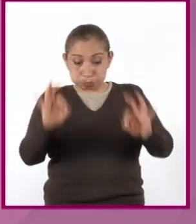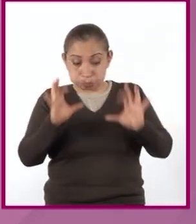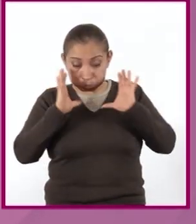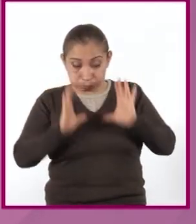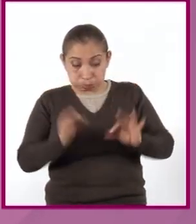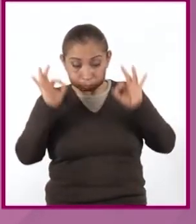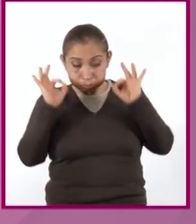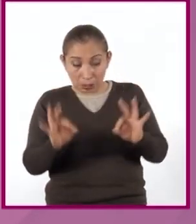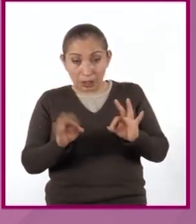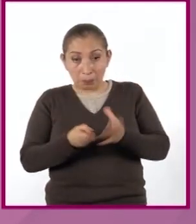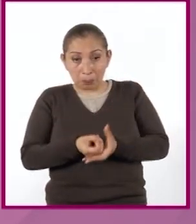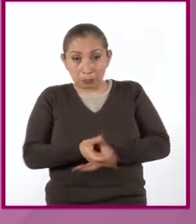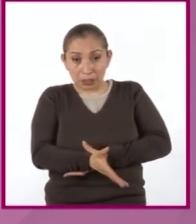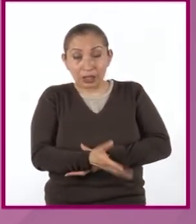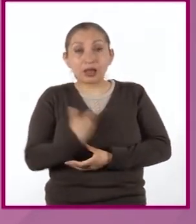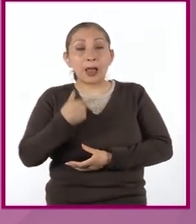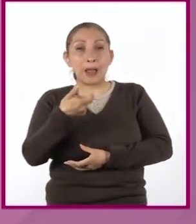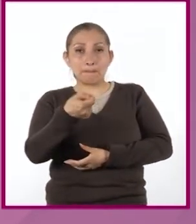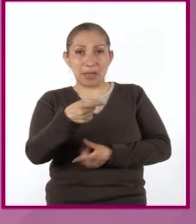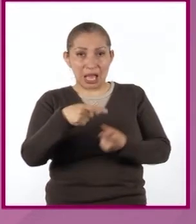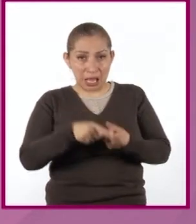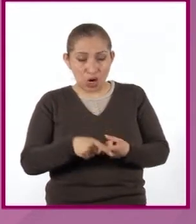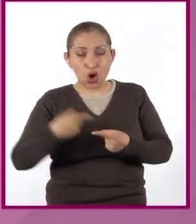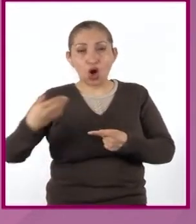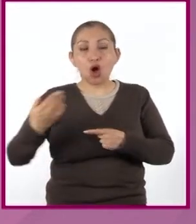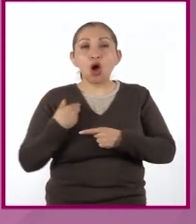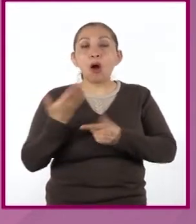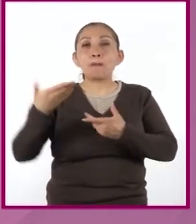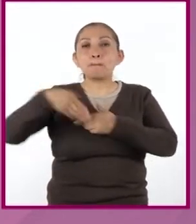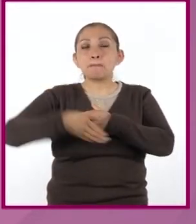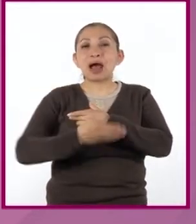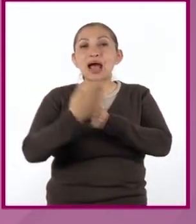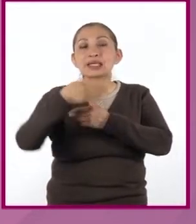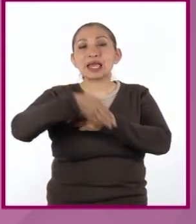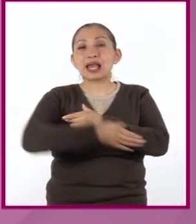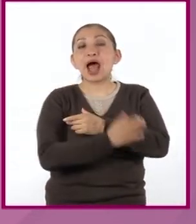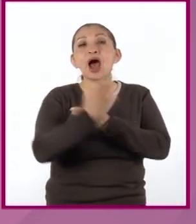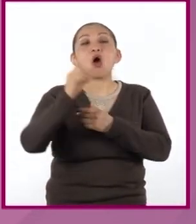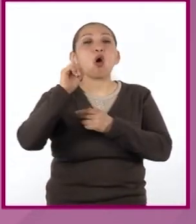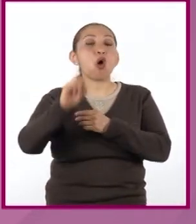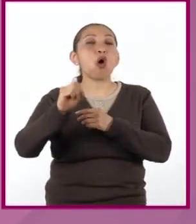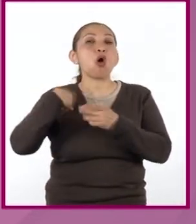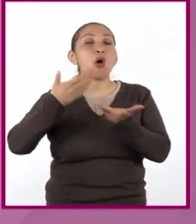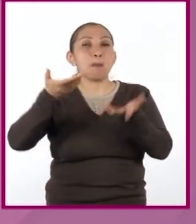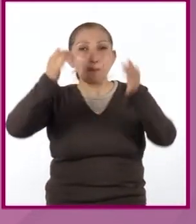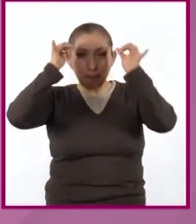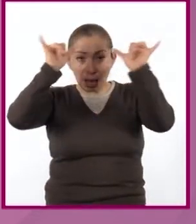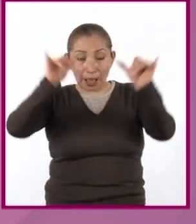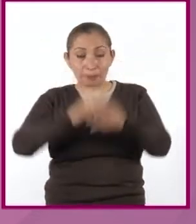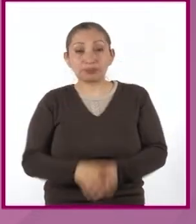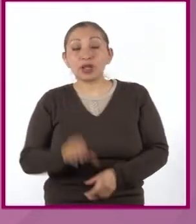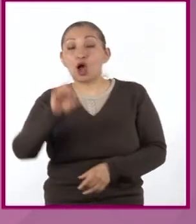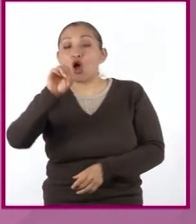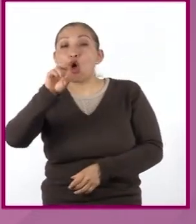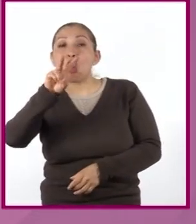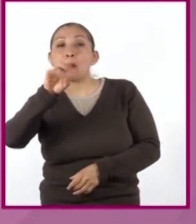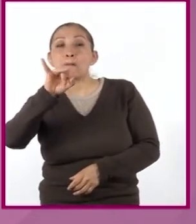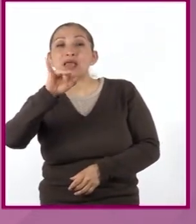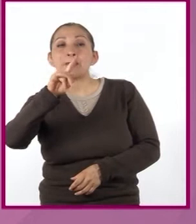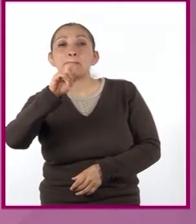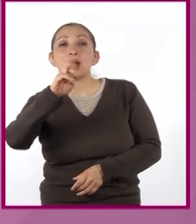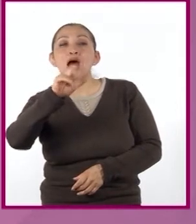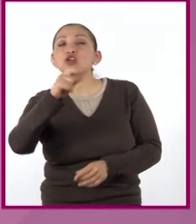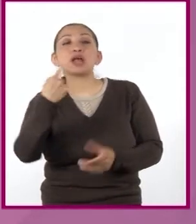Y algunos ejemplos son el perro, la ballena o la vaca. Ovíparos son los animales que se